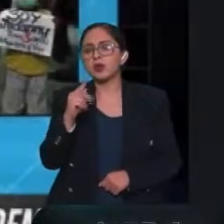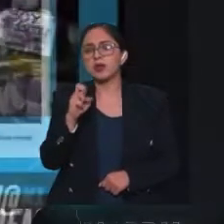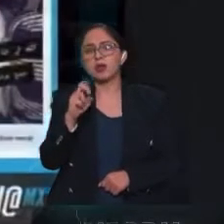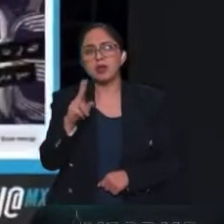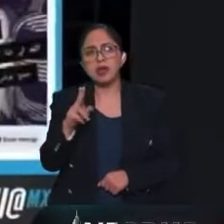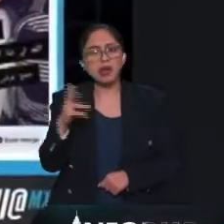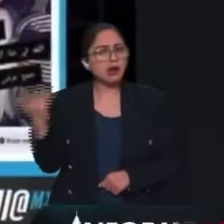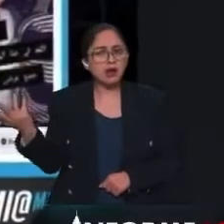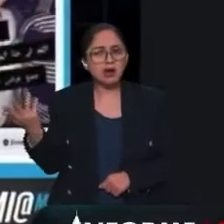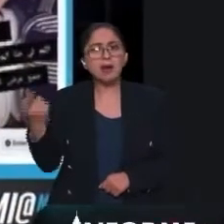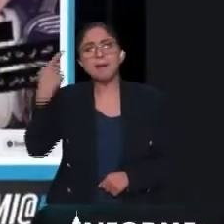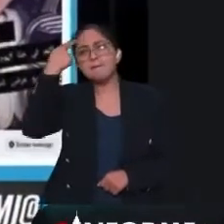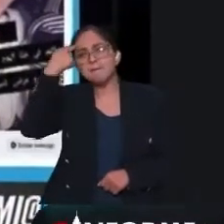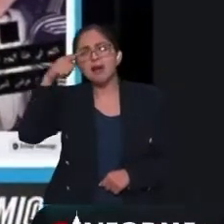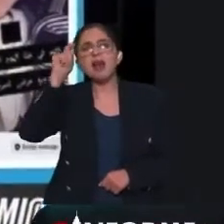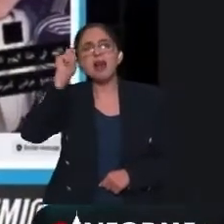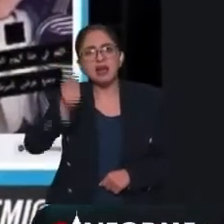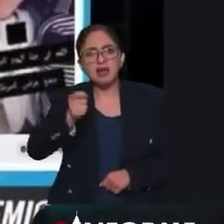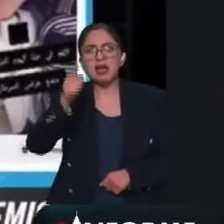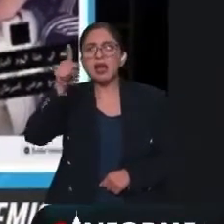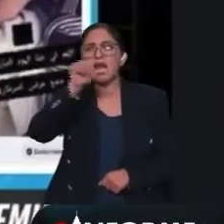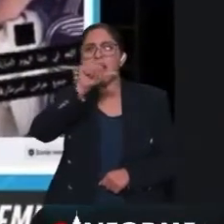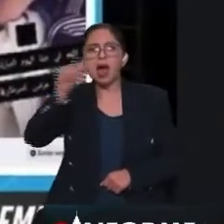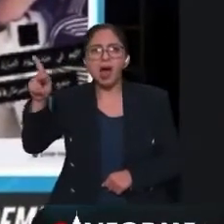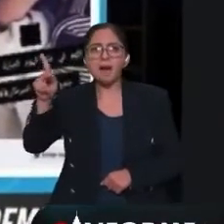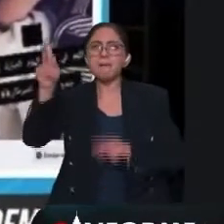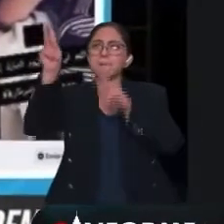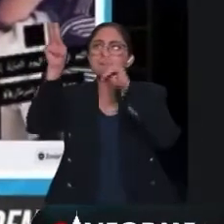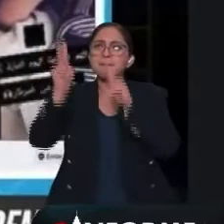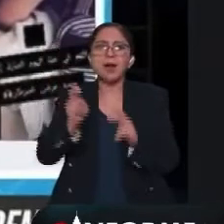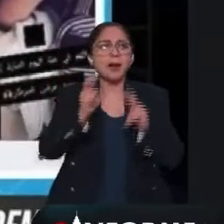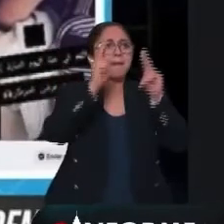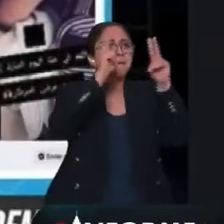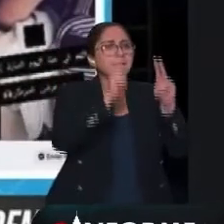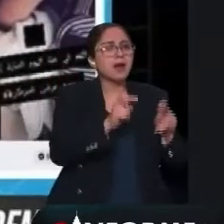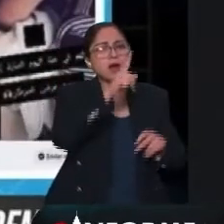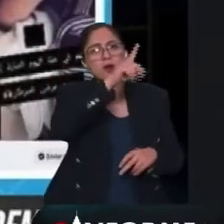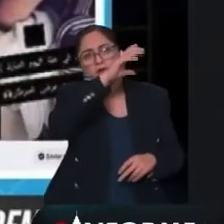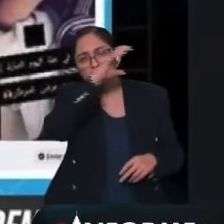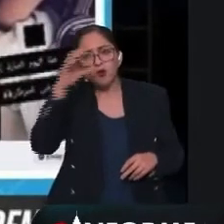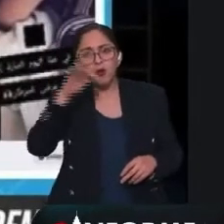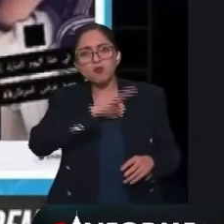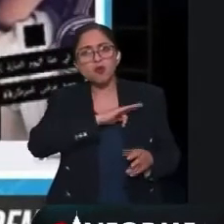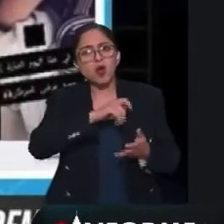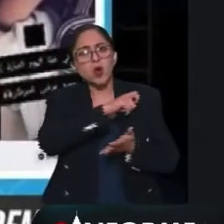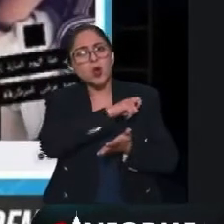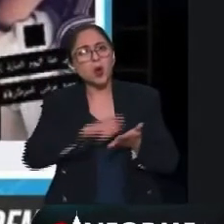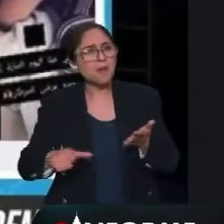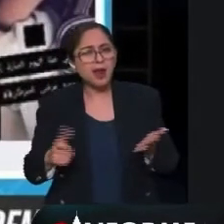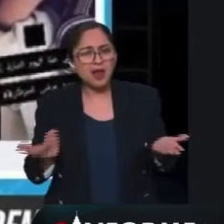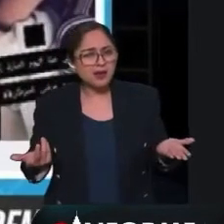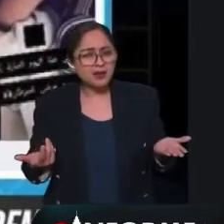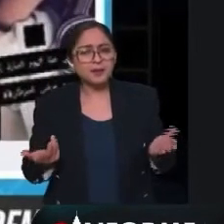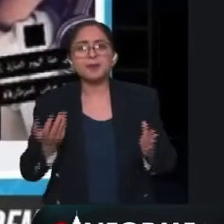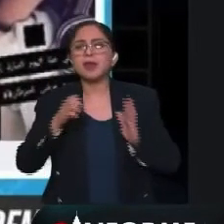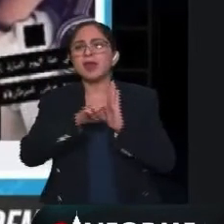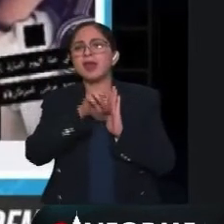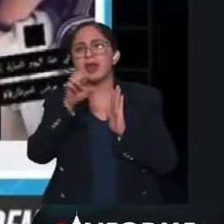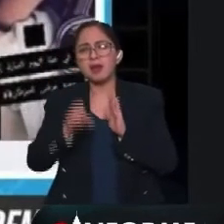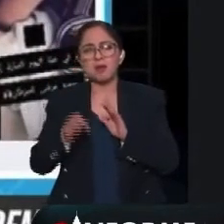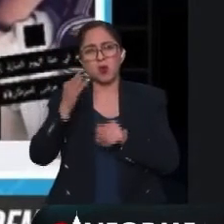Esta plataforma para bajar fotografías en las compras. Que uno paga en las compras. También, por ejemplo, estamos viendo en pantalla una